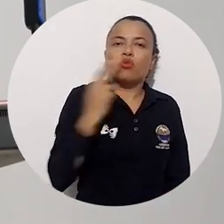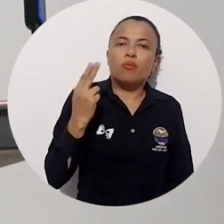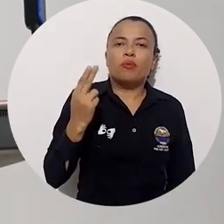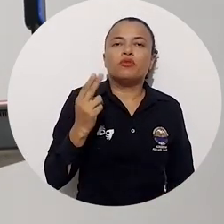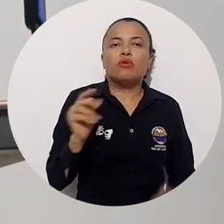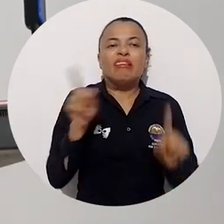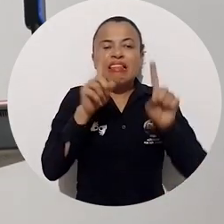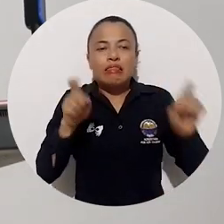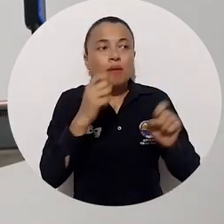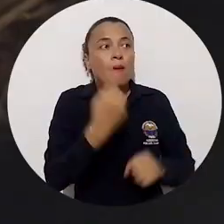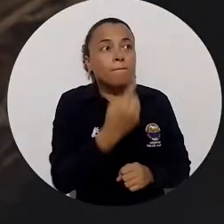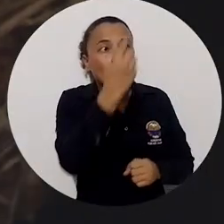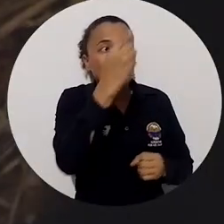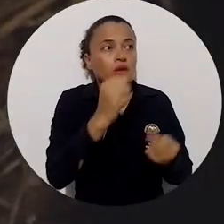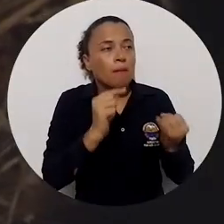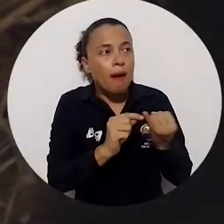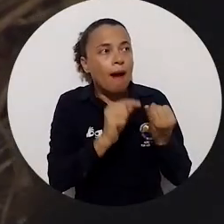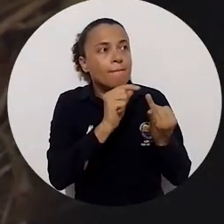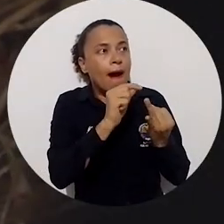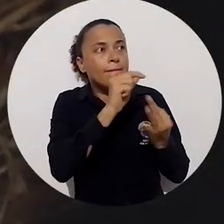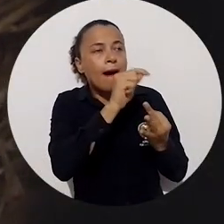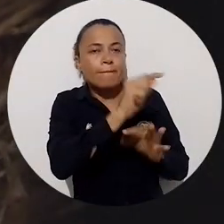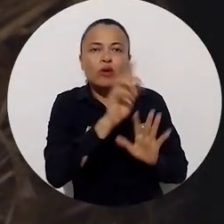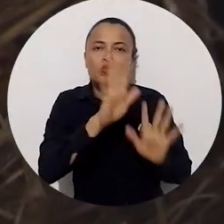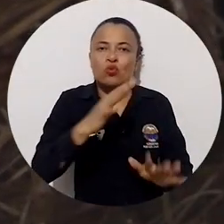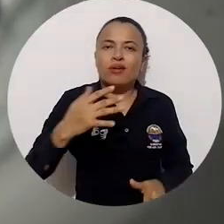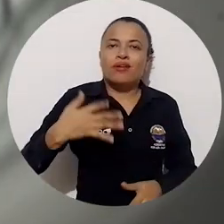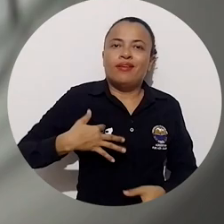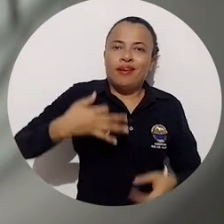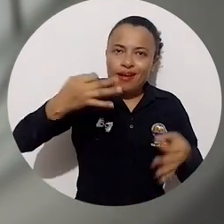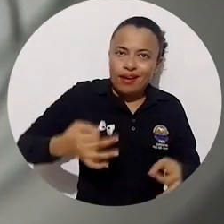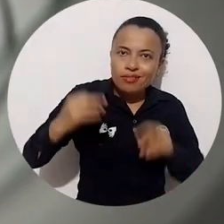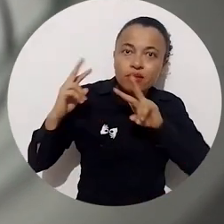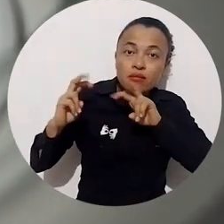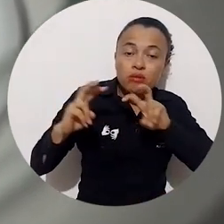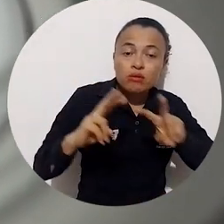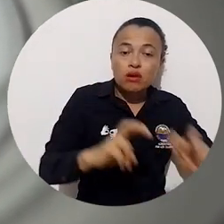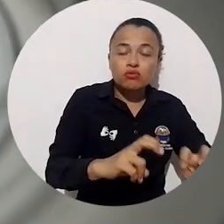va ligado a la política y lineamientos de ética a la investigación,